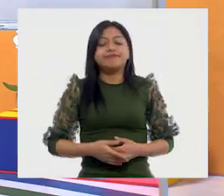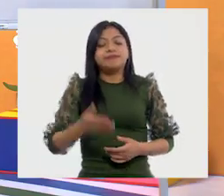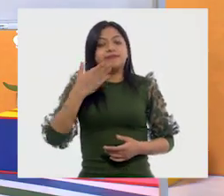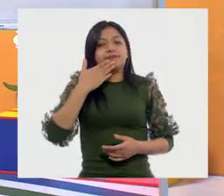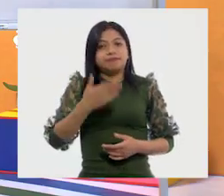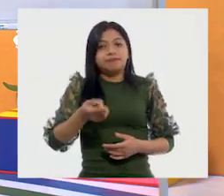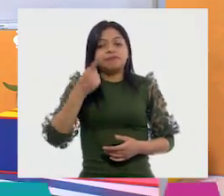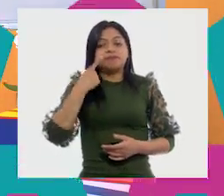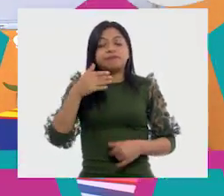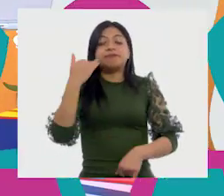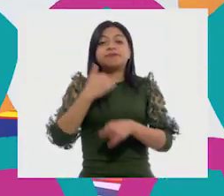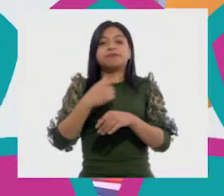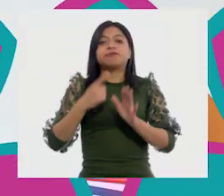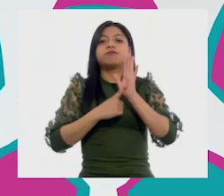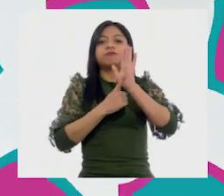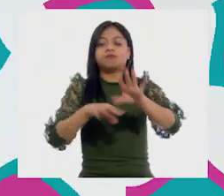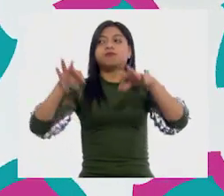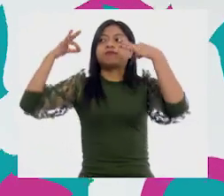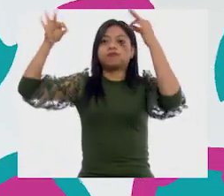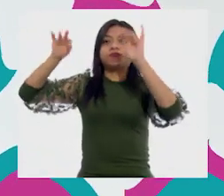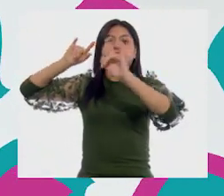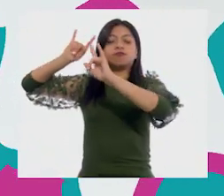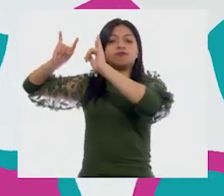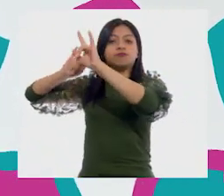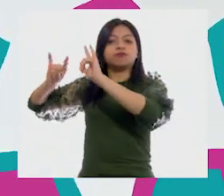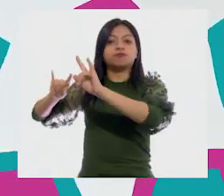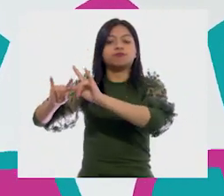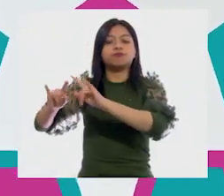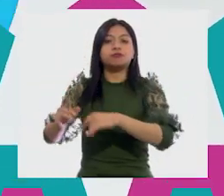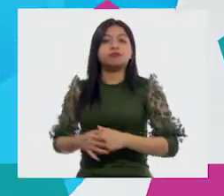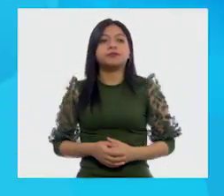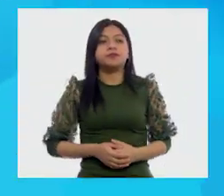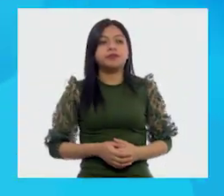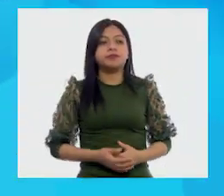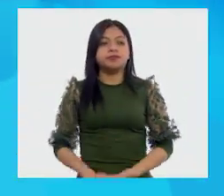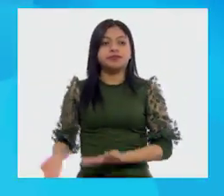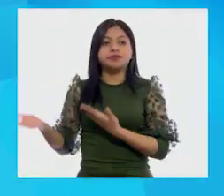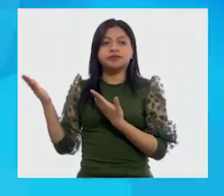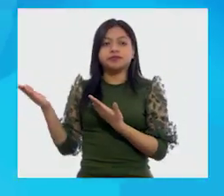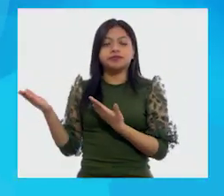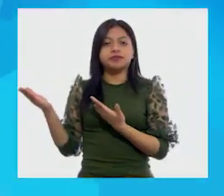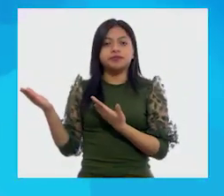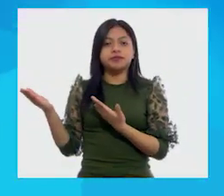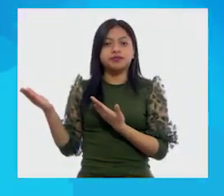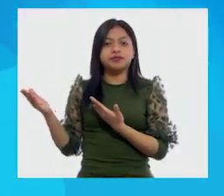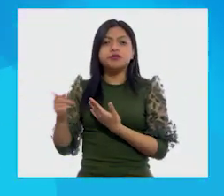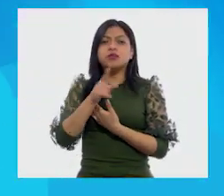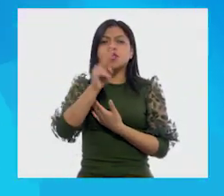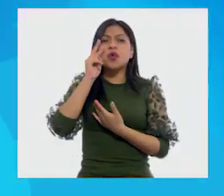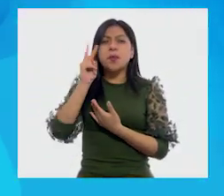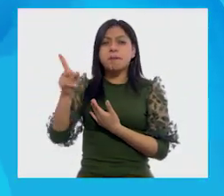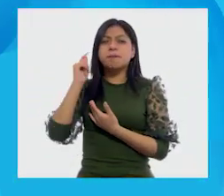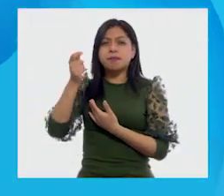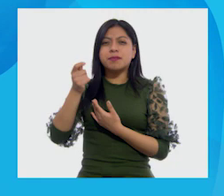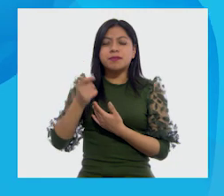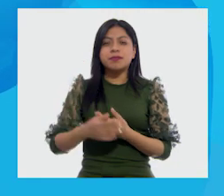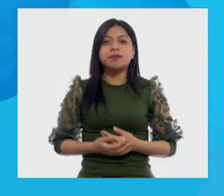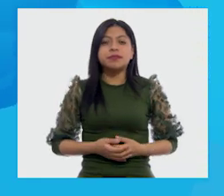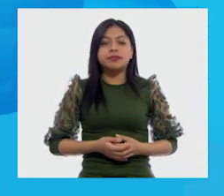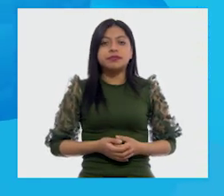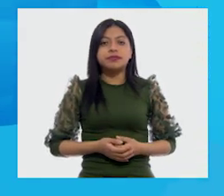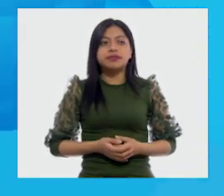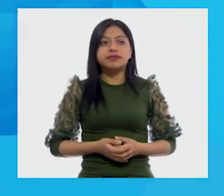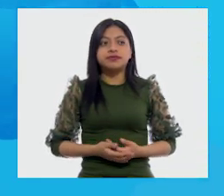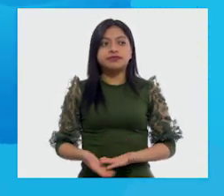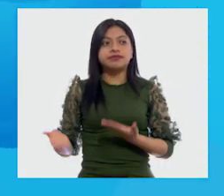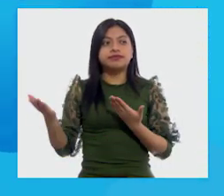Y ahora quiero mostrarte un cartel que va a aparecer aquí. Vamos a verlo. Y quiero que me digas qué observas en este cartel. Ahí